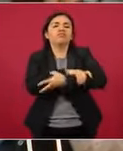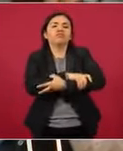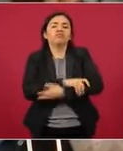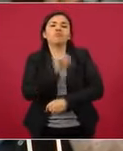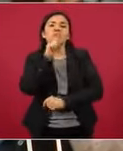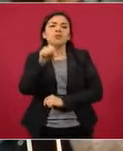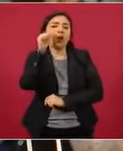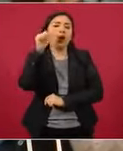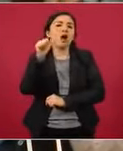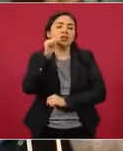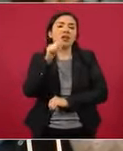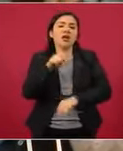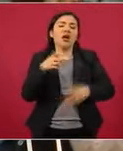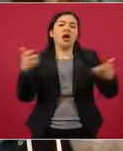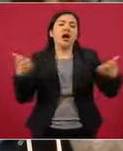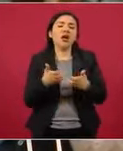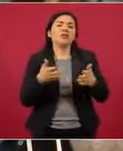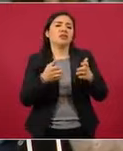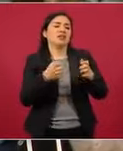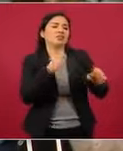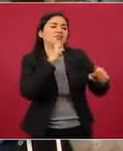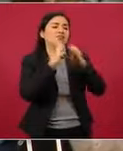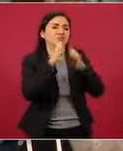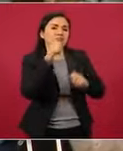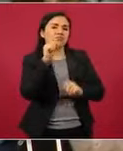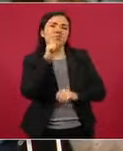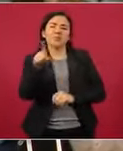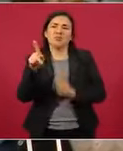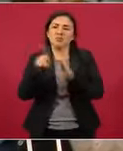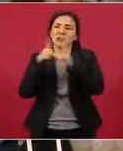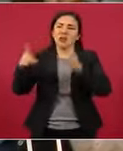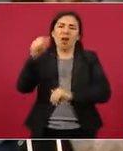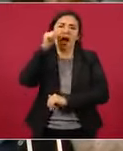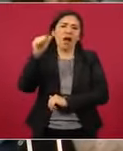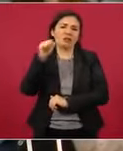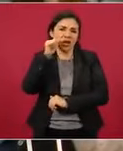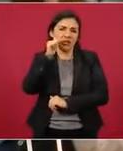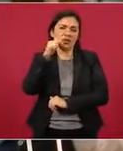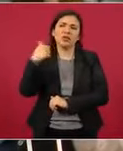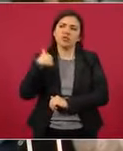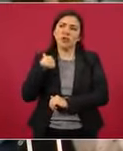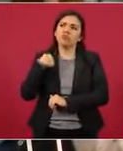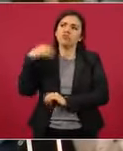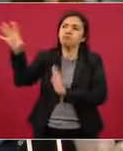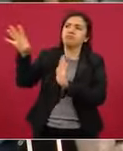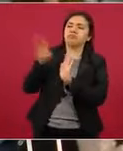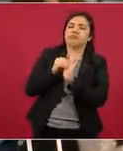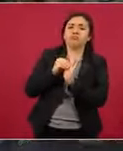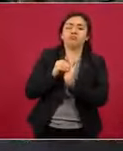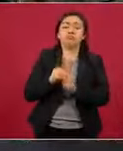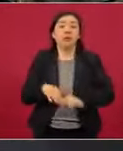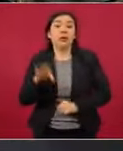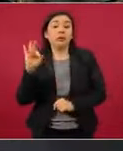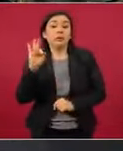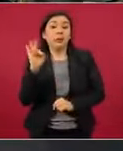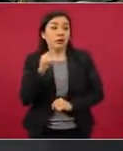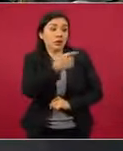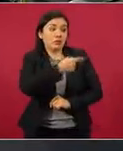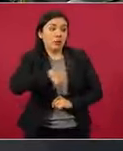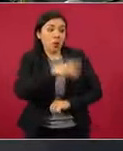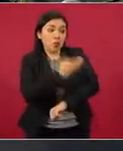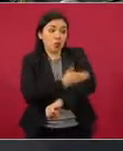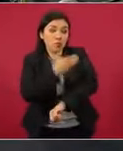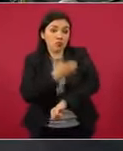hizo el gremio periodístico en el Poder Legislativo el día de ayer, queremos replicarlo. Si así deciden el resto de los